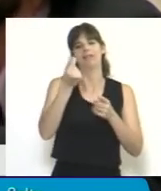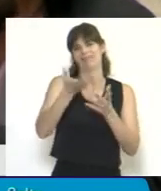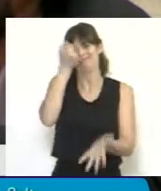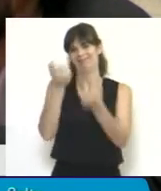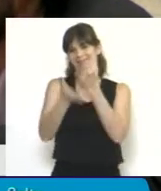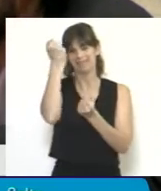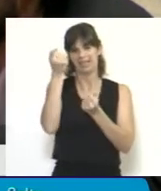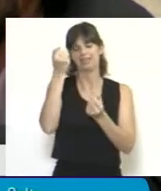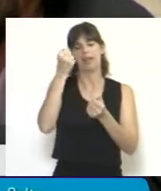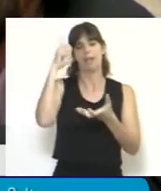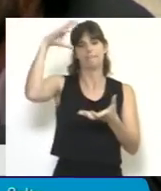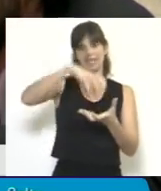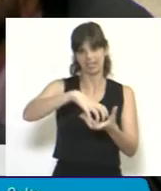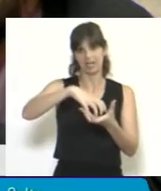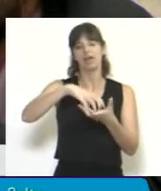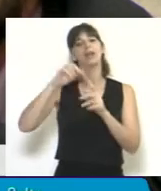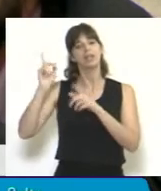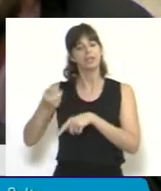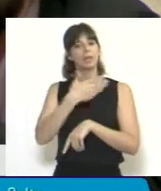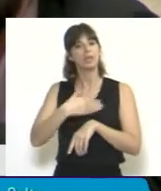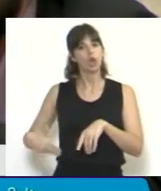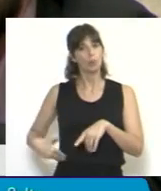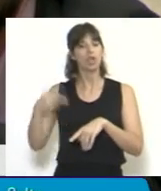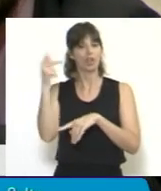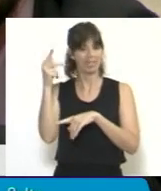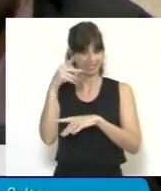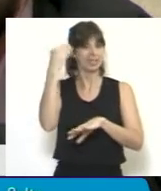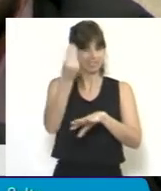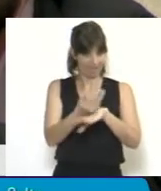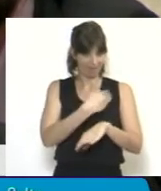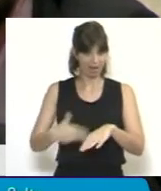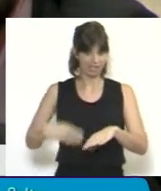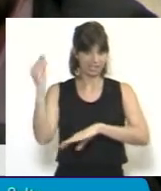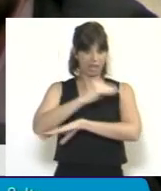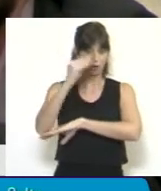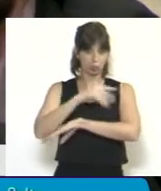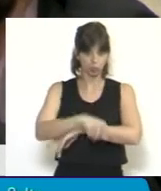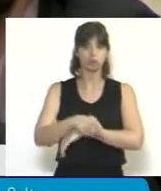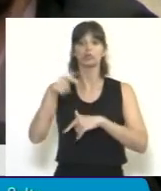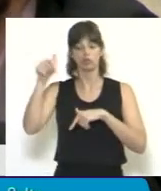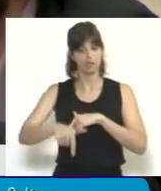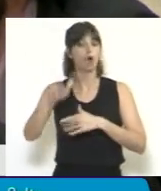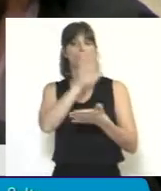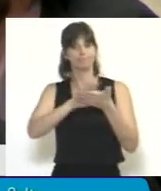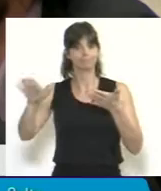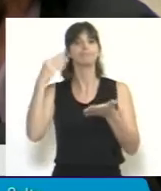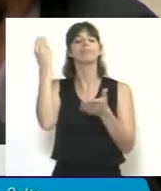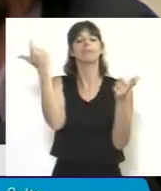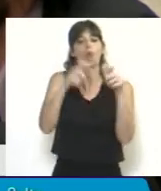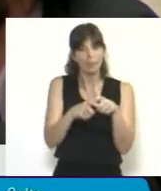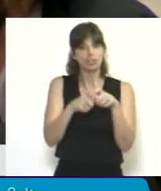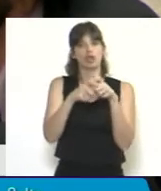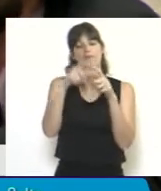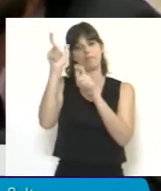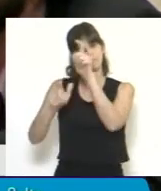una comisión fiscalizadora cuyos miembros van a ser electos y revocables por los propios